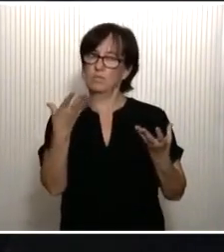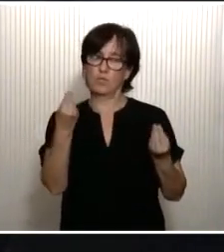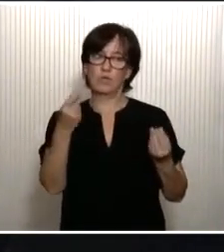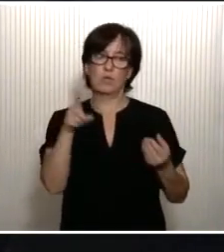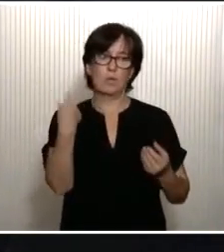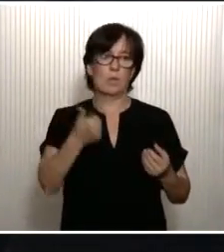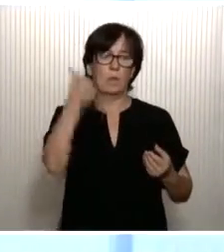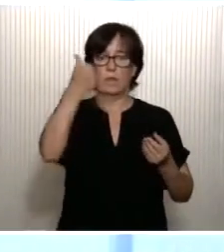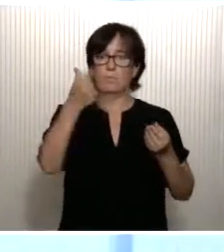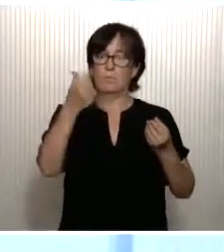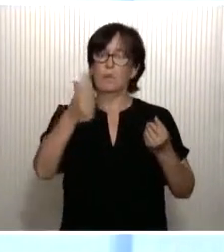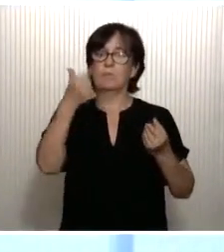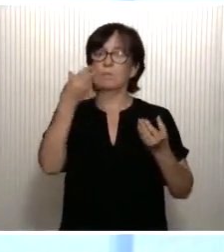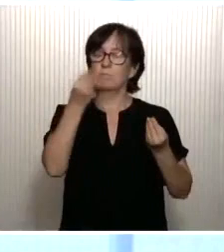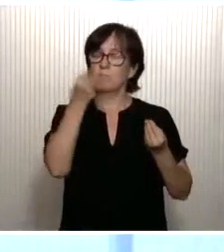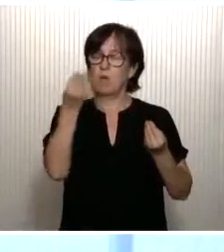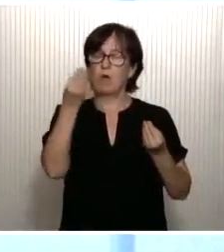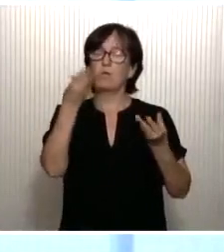Muchas gracias.